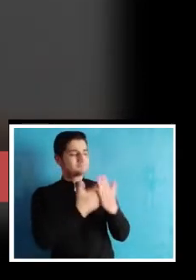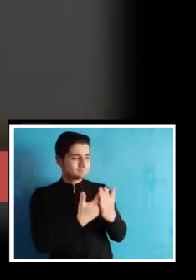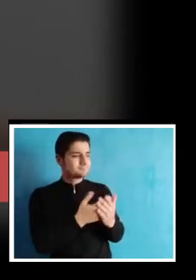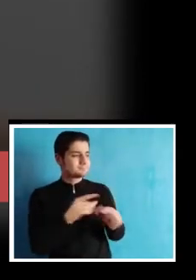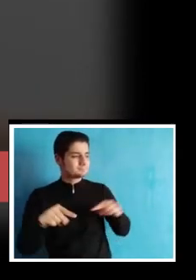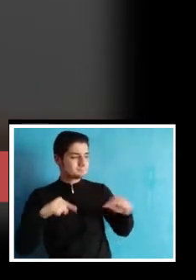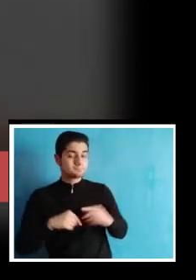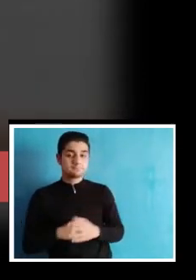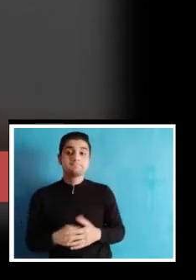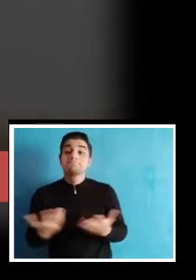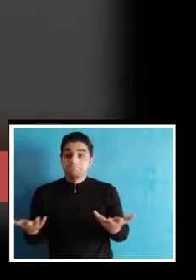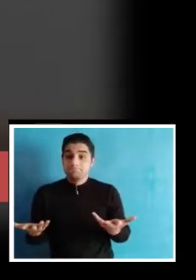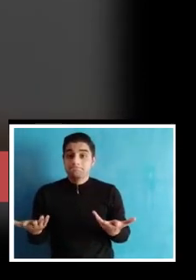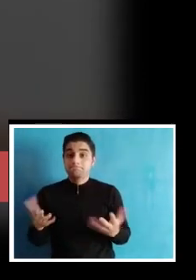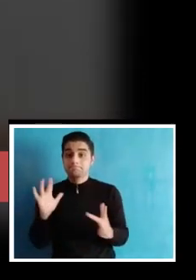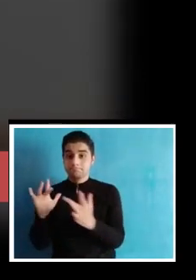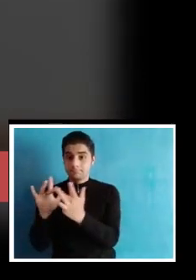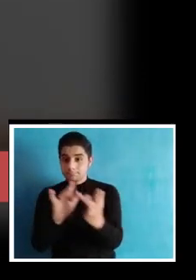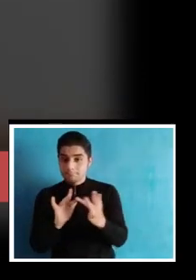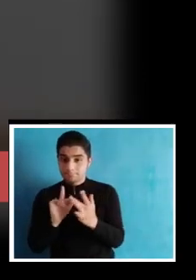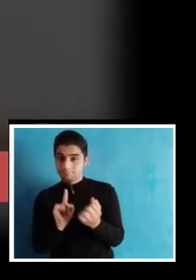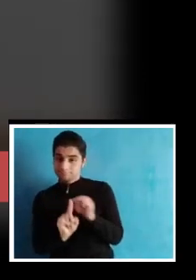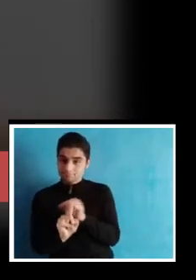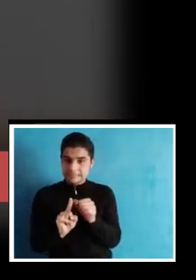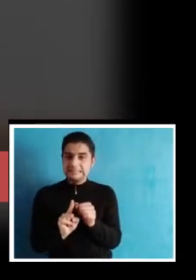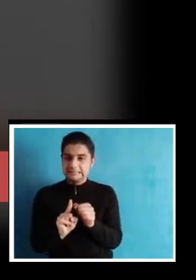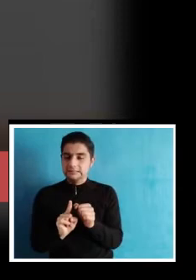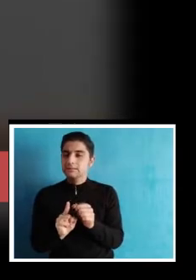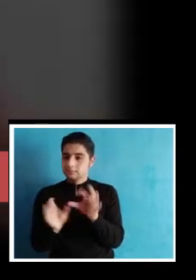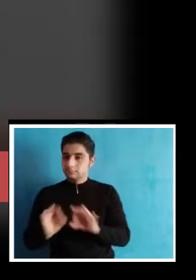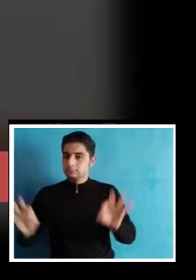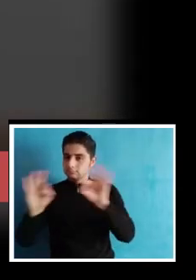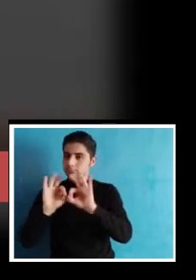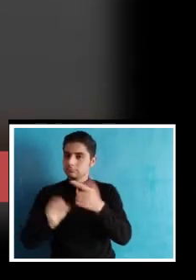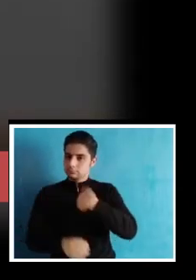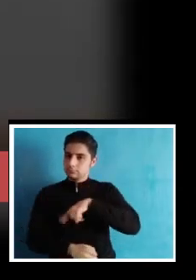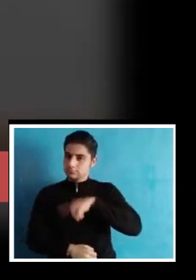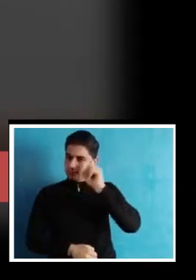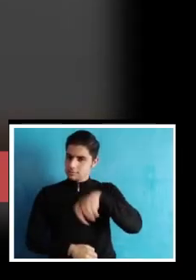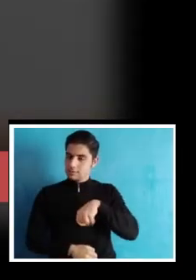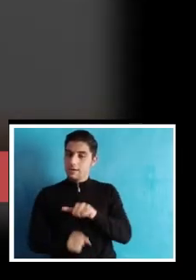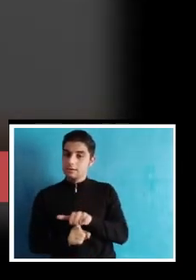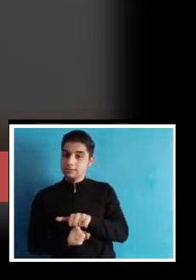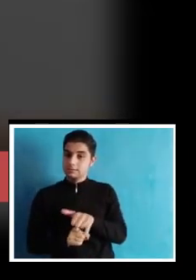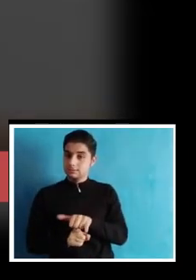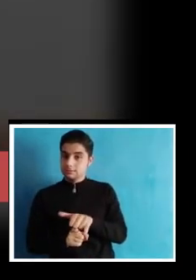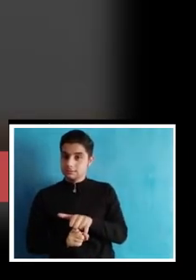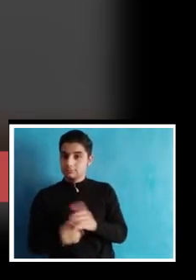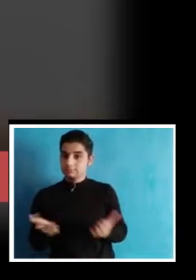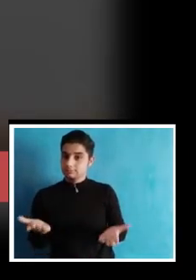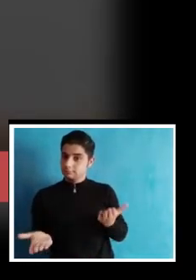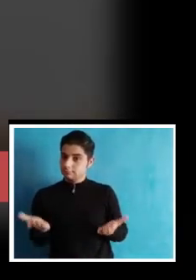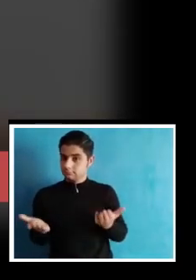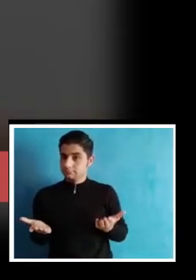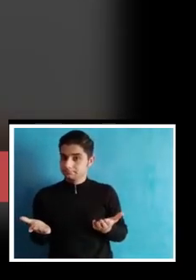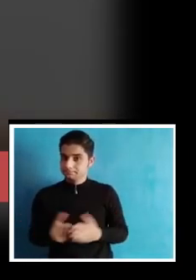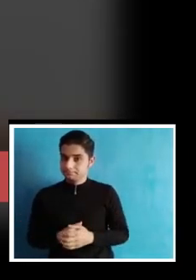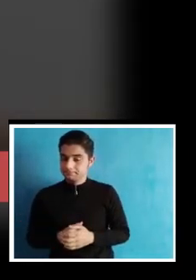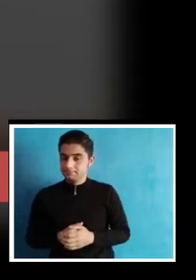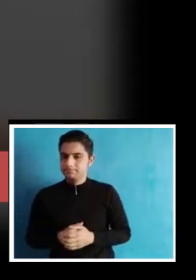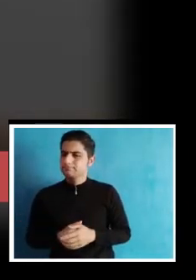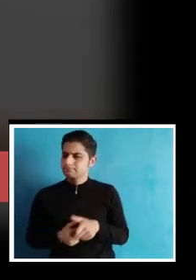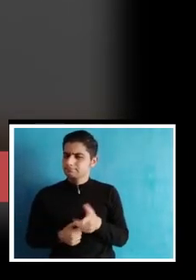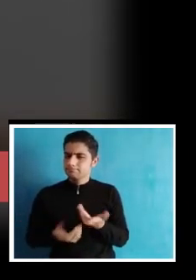desde el entorno socio-afectivo también es importante reconocer el equilibrio que como seres humanos debemos empezar a